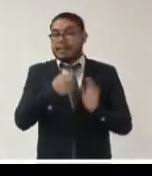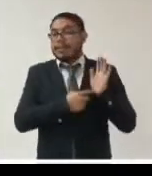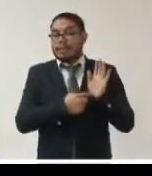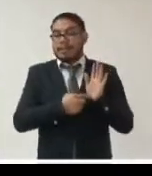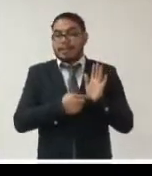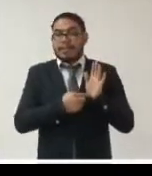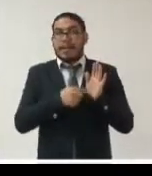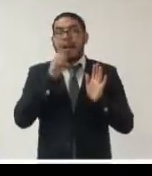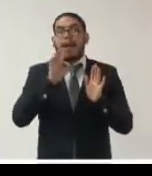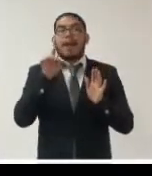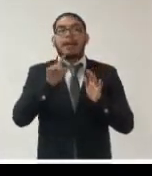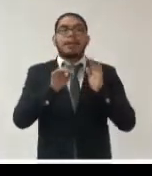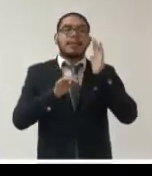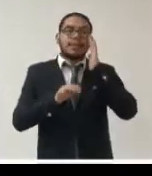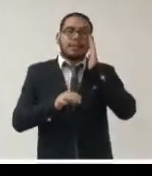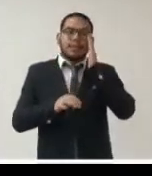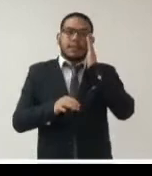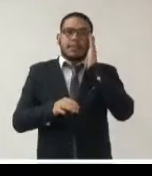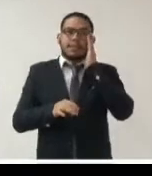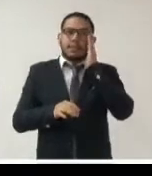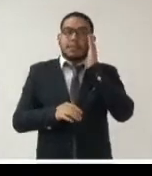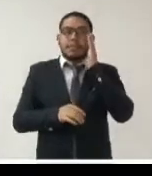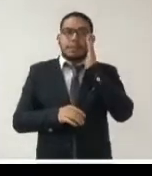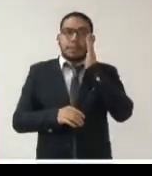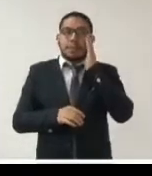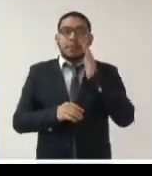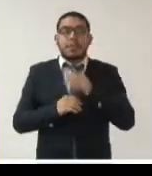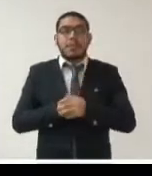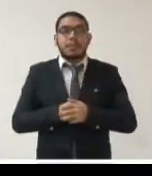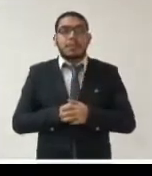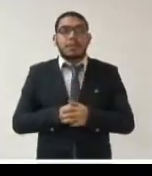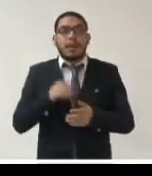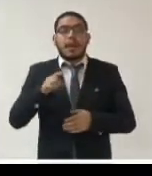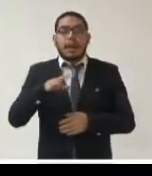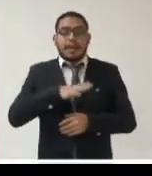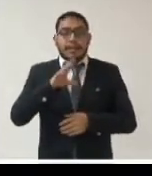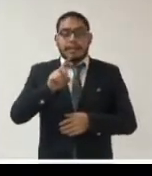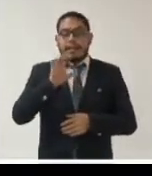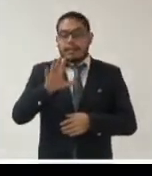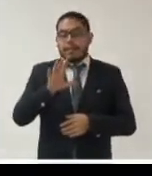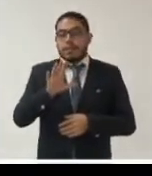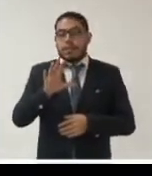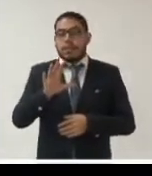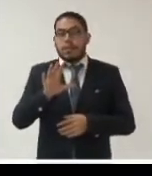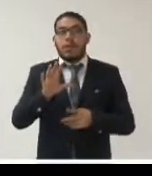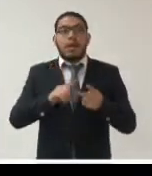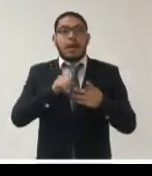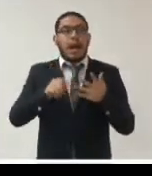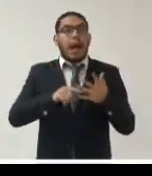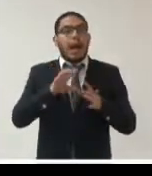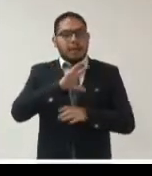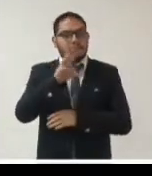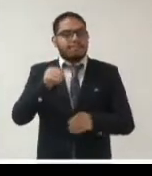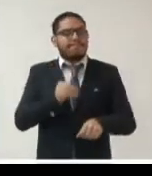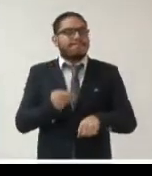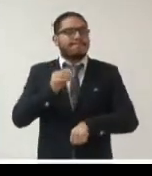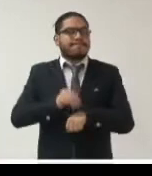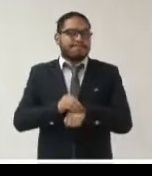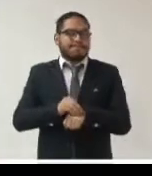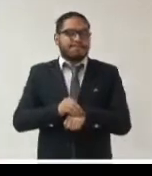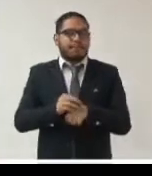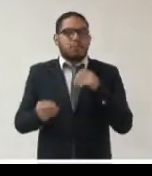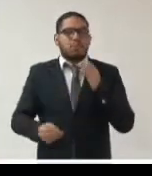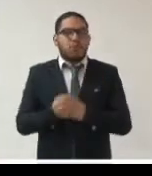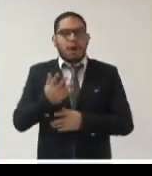entidades que les comentaba en este caso 35 de las 41 entidades implementaron un